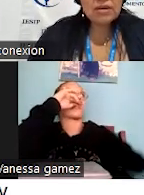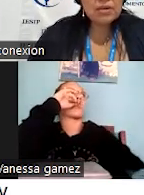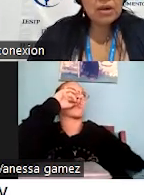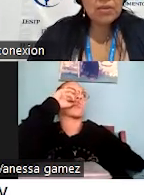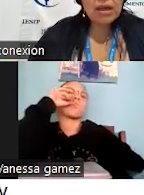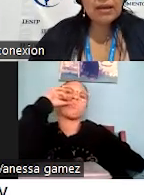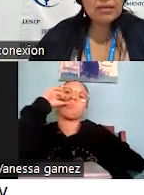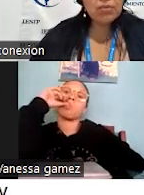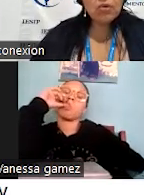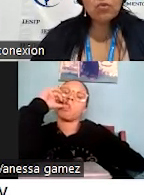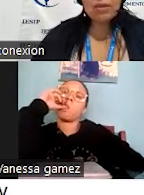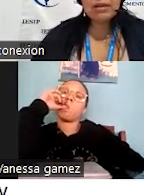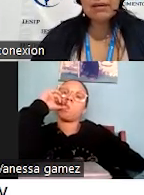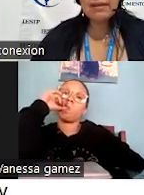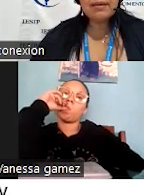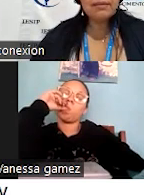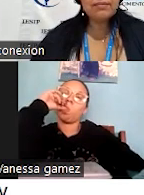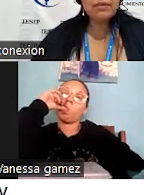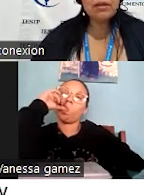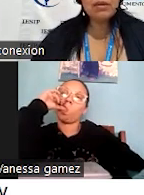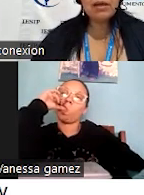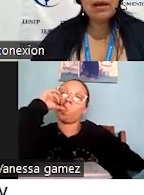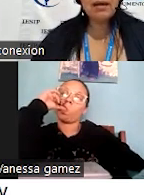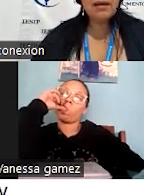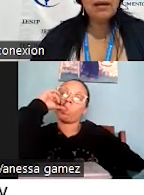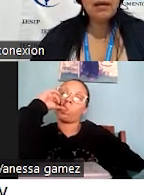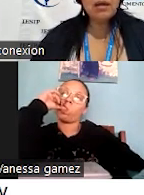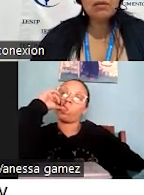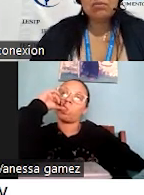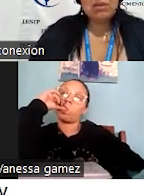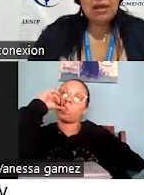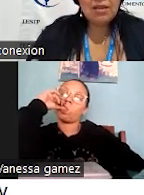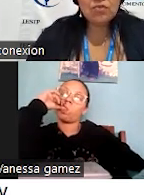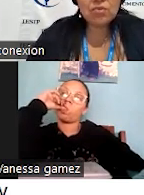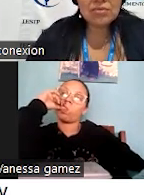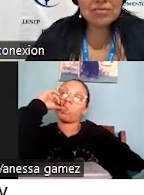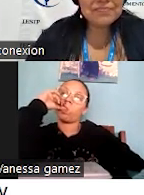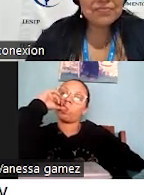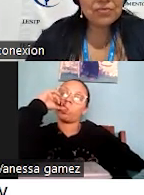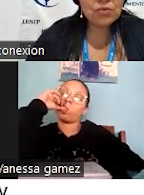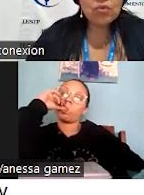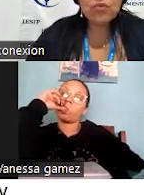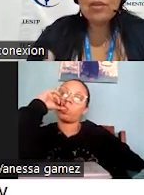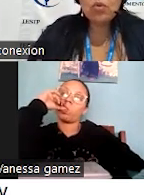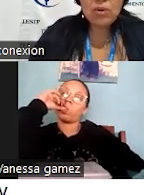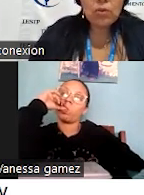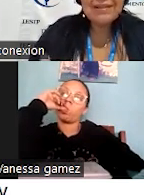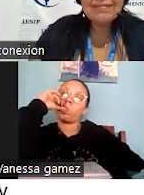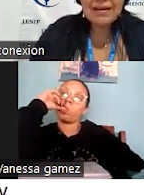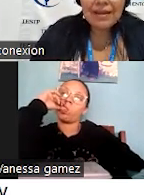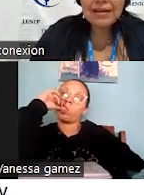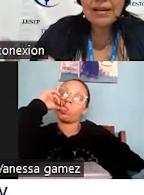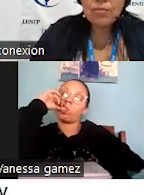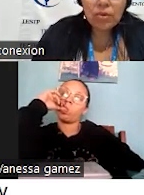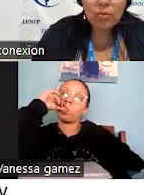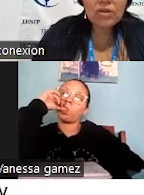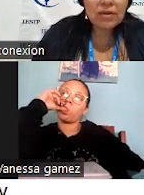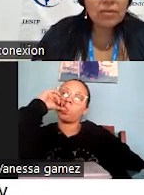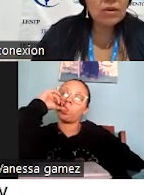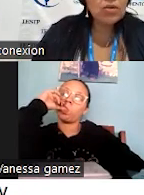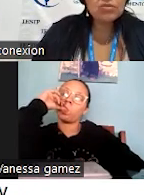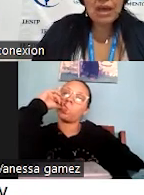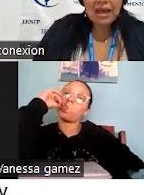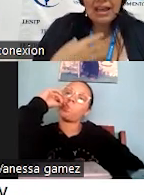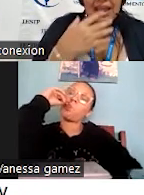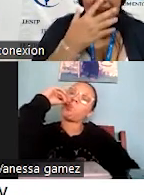posadita, ¿en qué te puedo ayudar, mi reina? ¿Qué es eso? No, señora, buenas tardes, ¿en qué le podemos